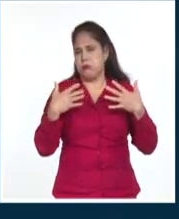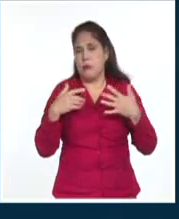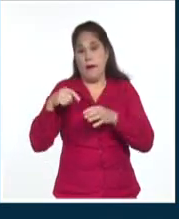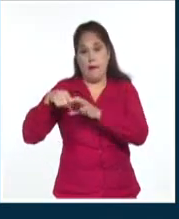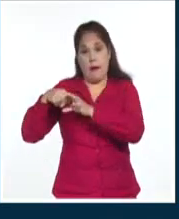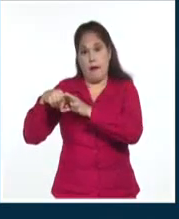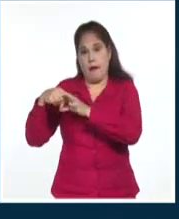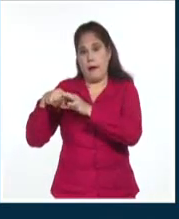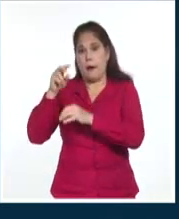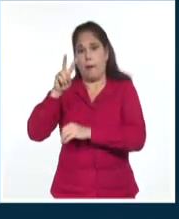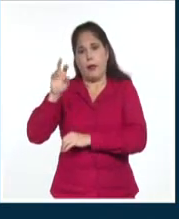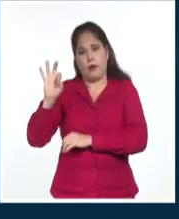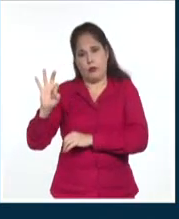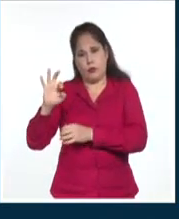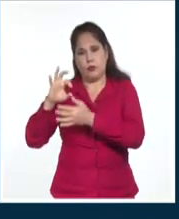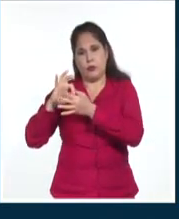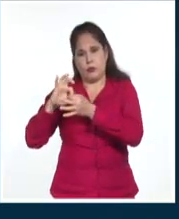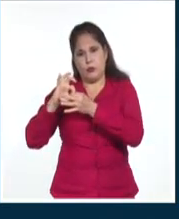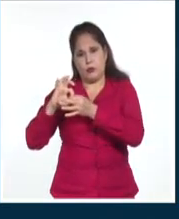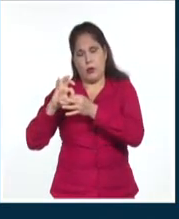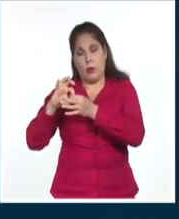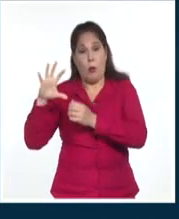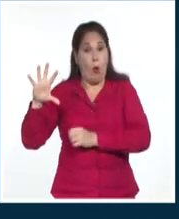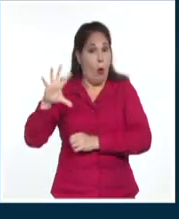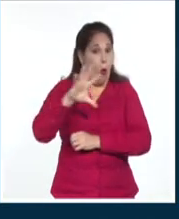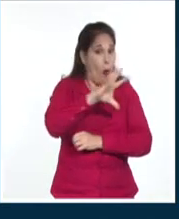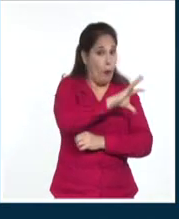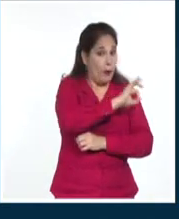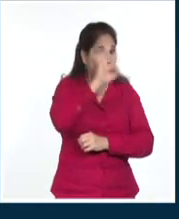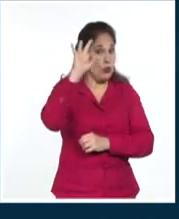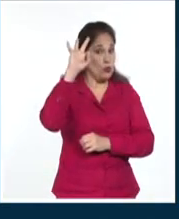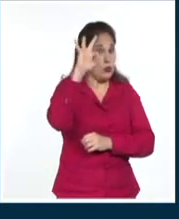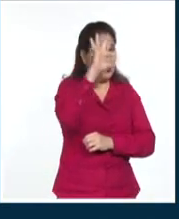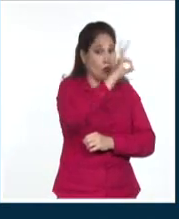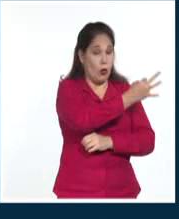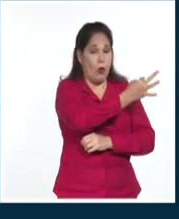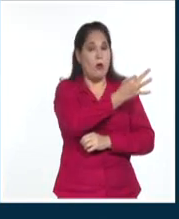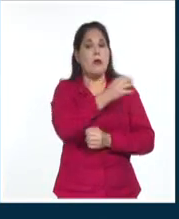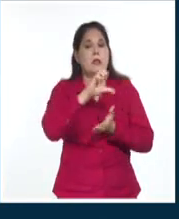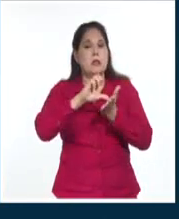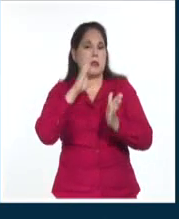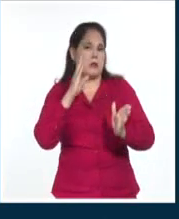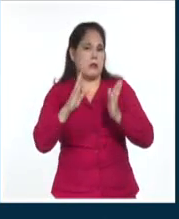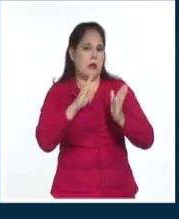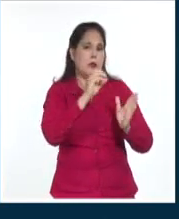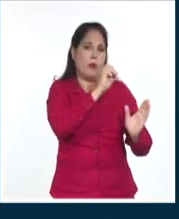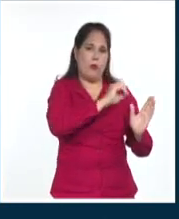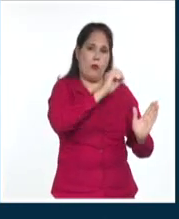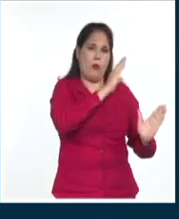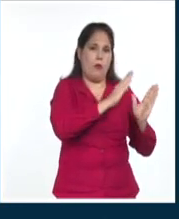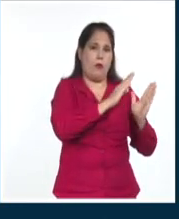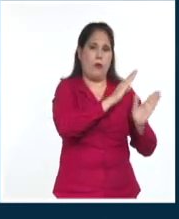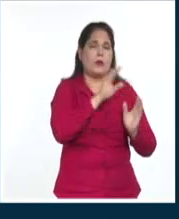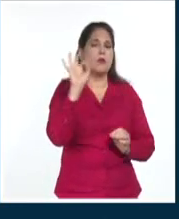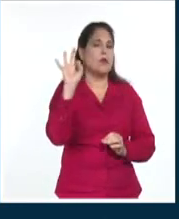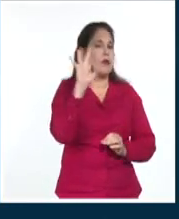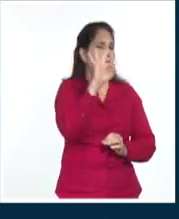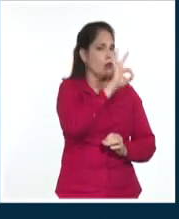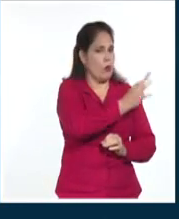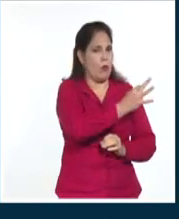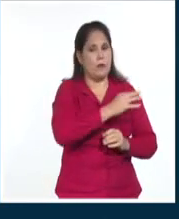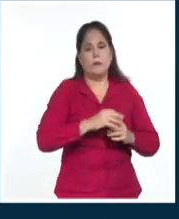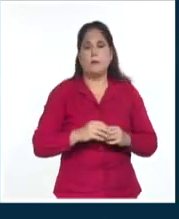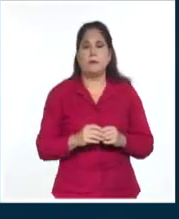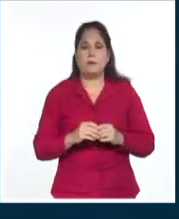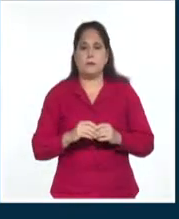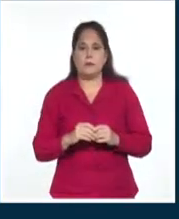de la Juventud con 28 y en el resto del país 29 y 30 en el centro y llegando hasta 31 grados en la parte